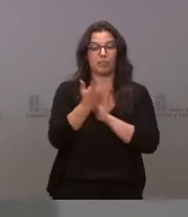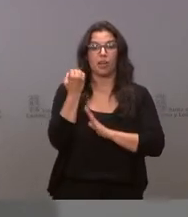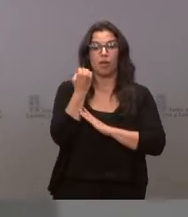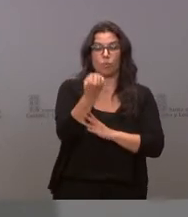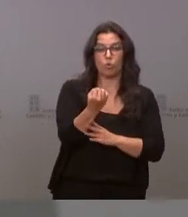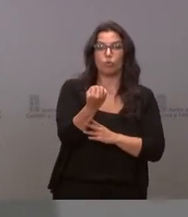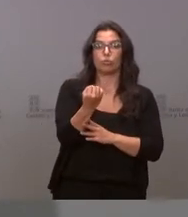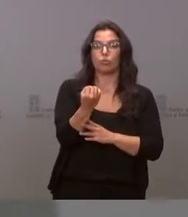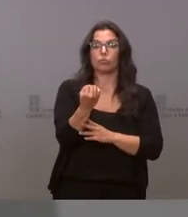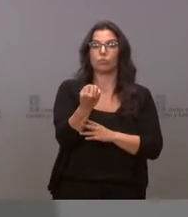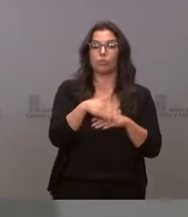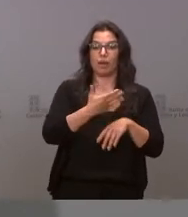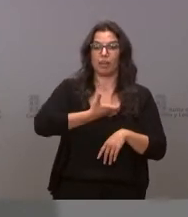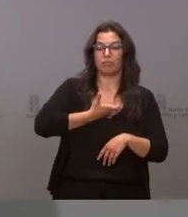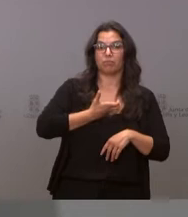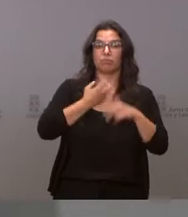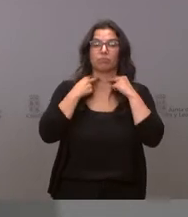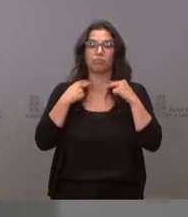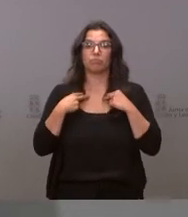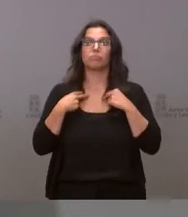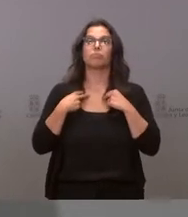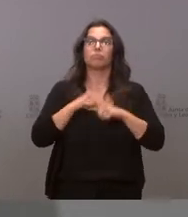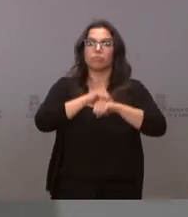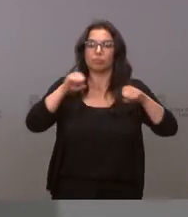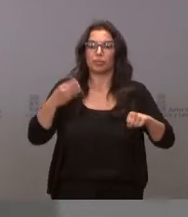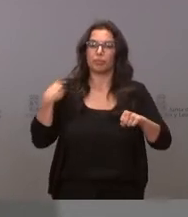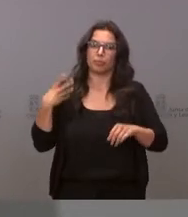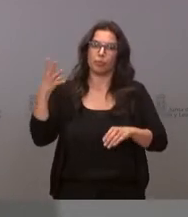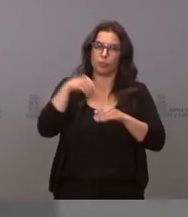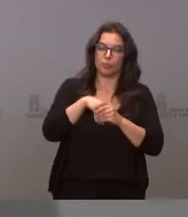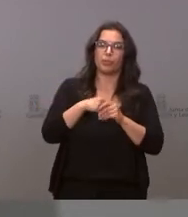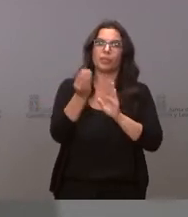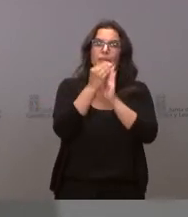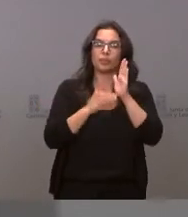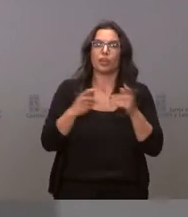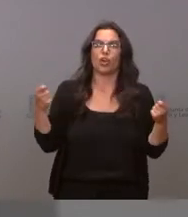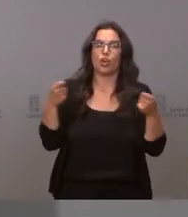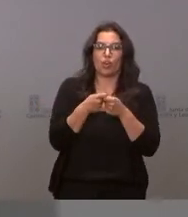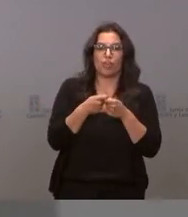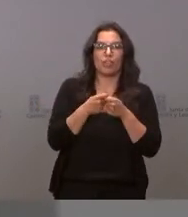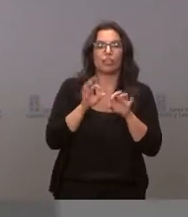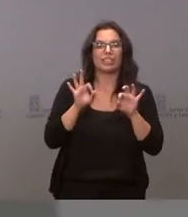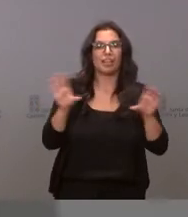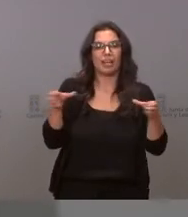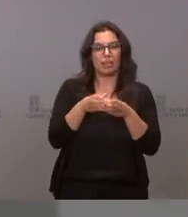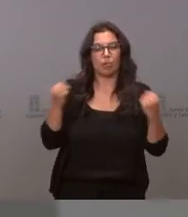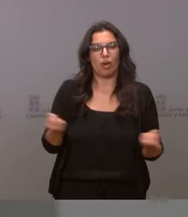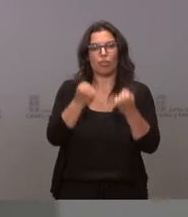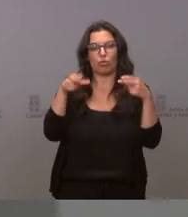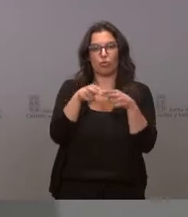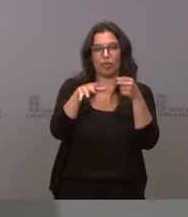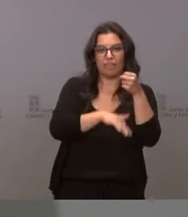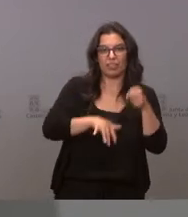concedidos a las entidades locales incluidas en el acuerdo marco de cofinanciación de los equipos de acción social básica y